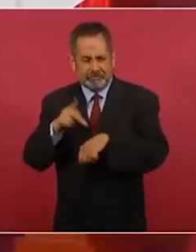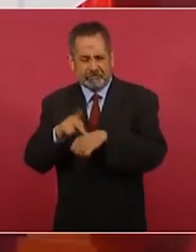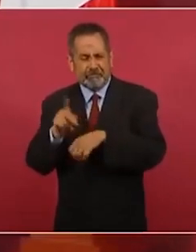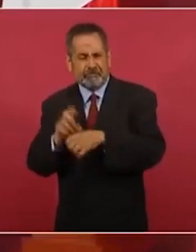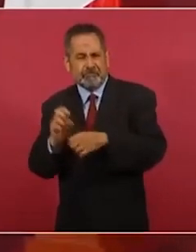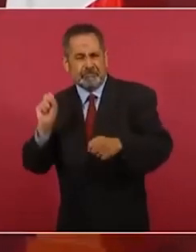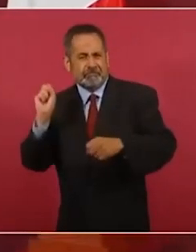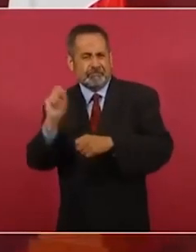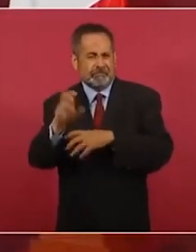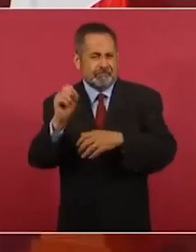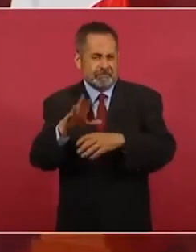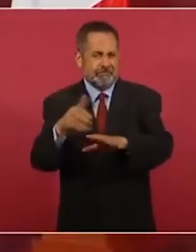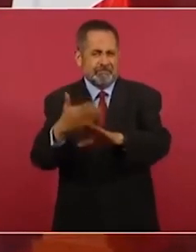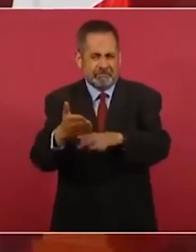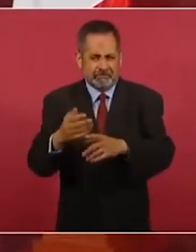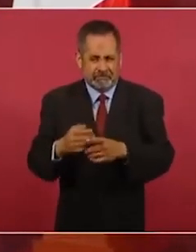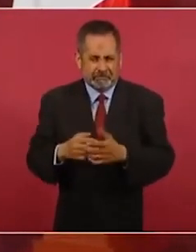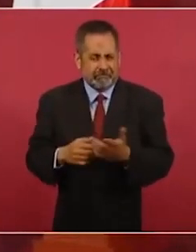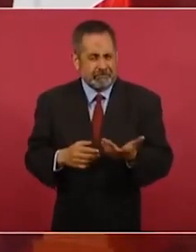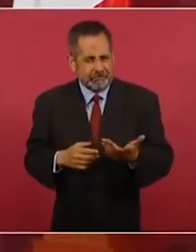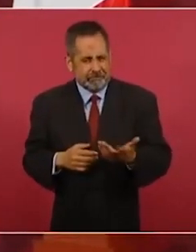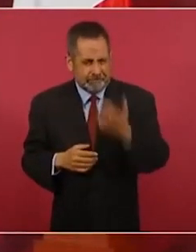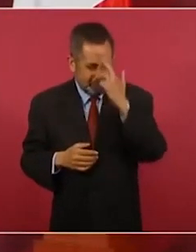Y apenas y nada más se levantó.